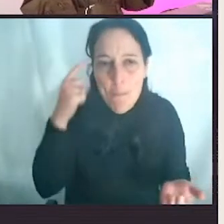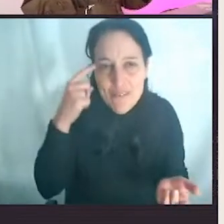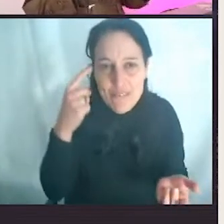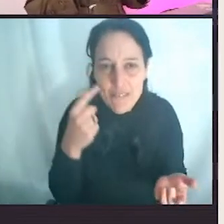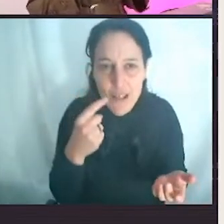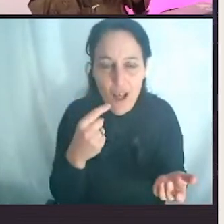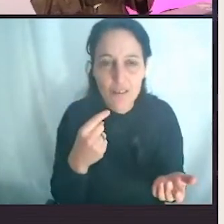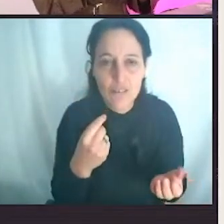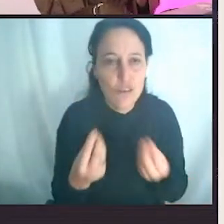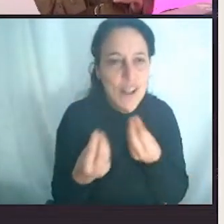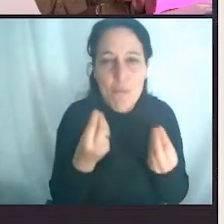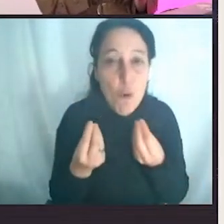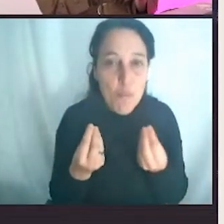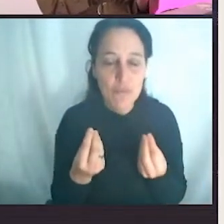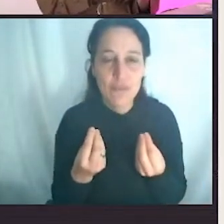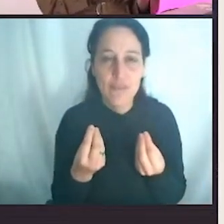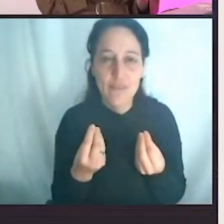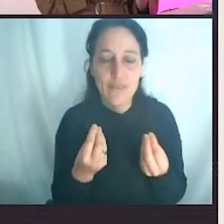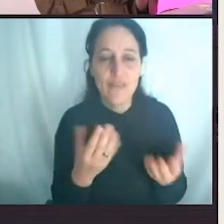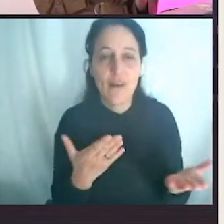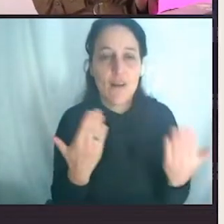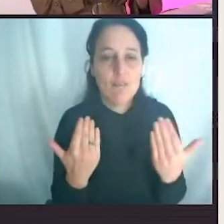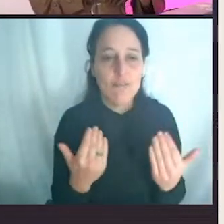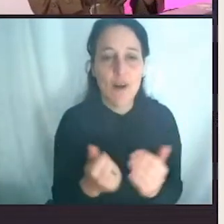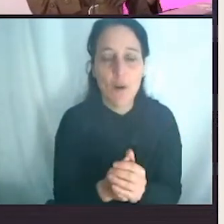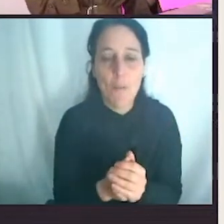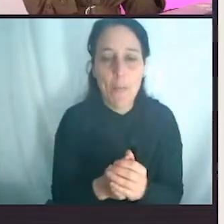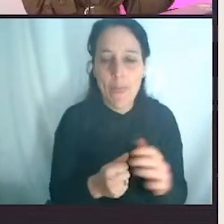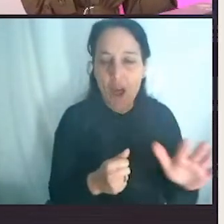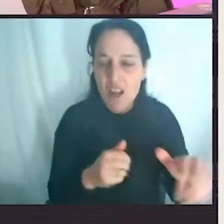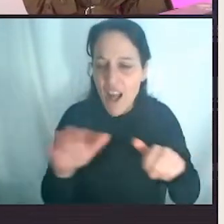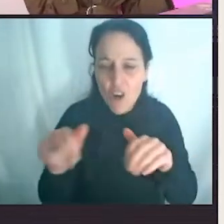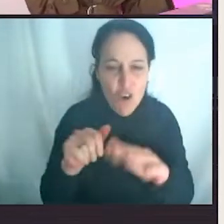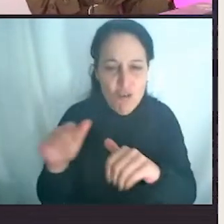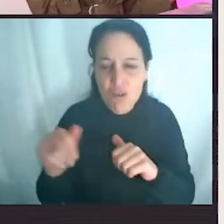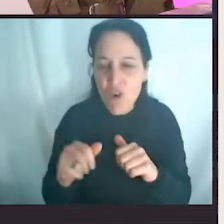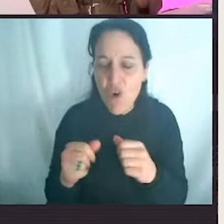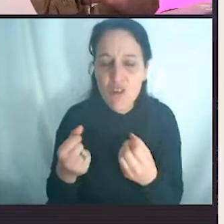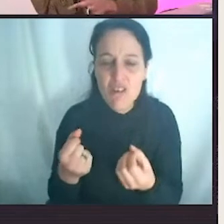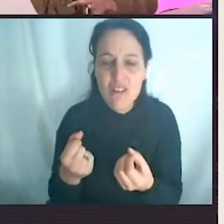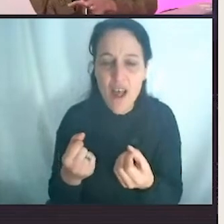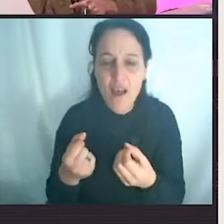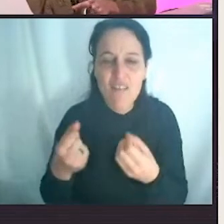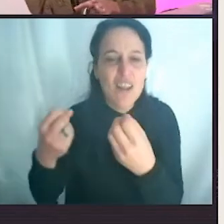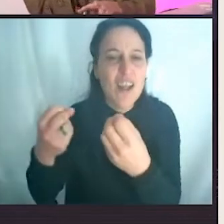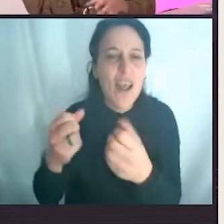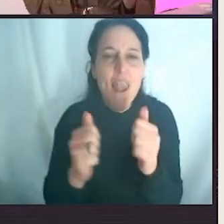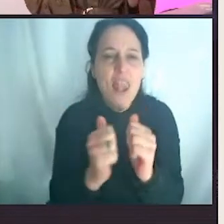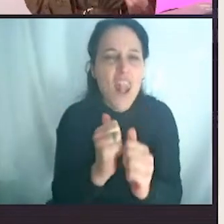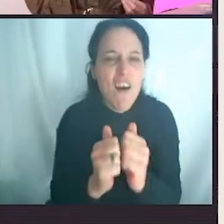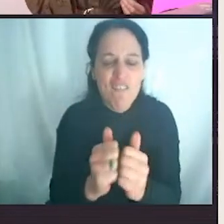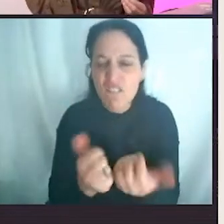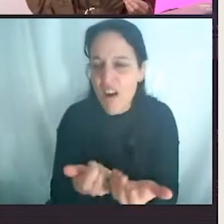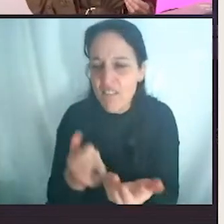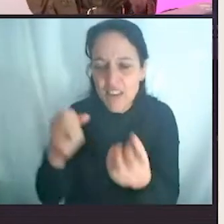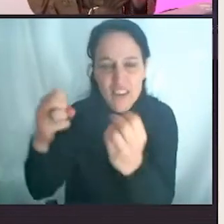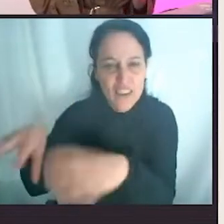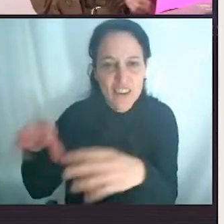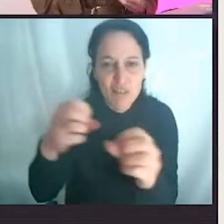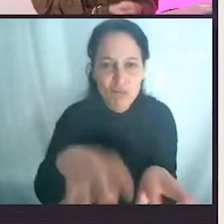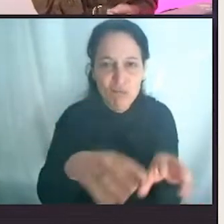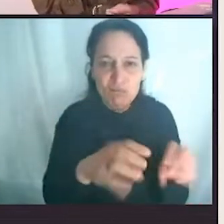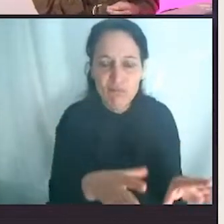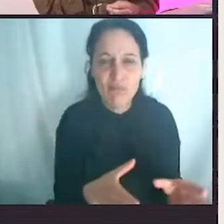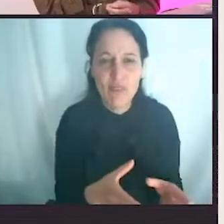nos enfocábamos en descartes industriales, que son esos descartes que salen de la fábrica directo al relleno sanitario. Pero, ¿qué pasa con